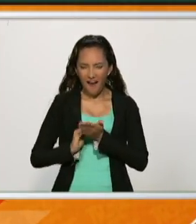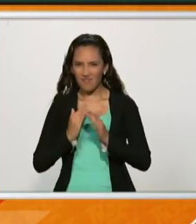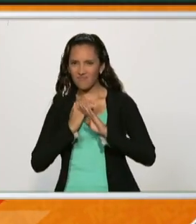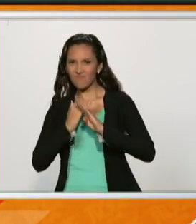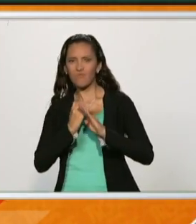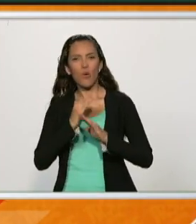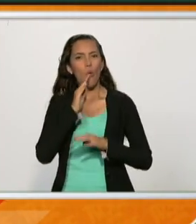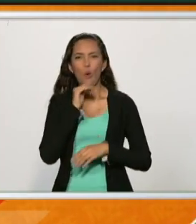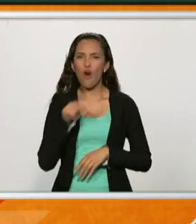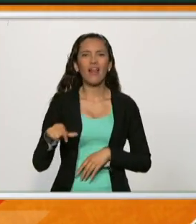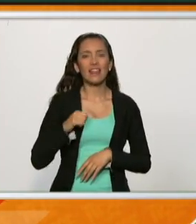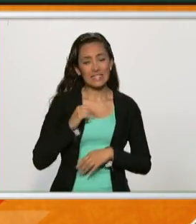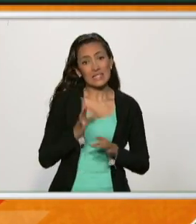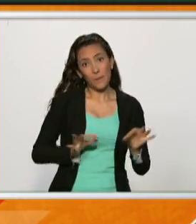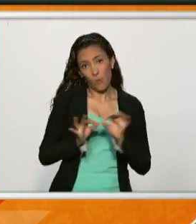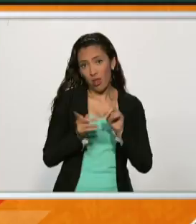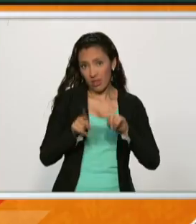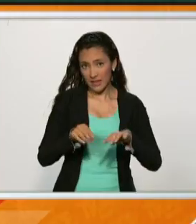tipo de ataques.